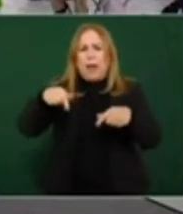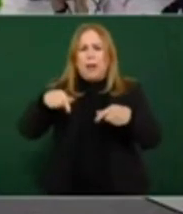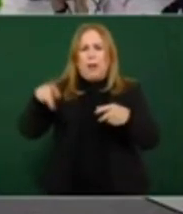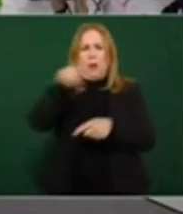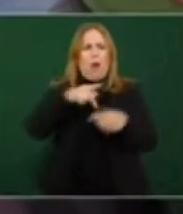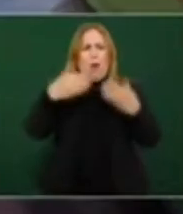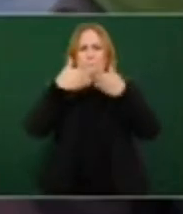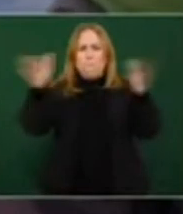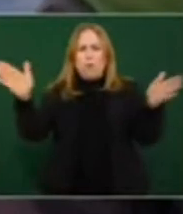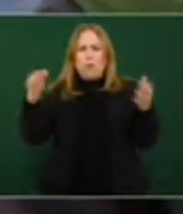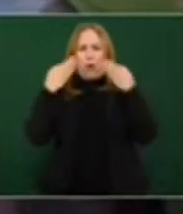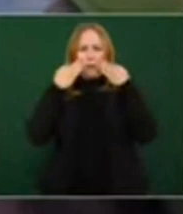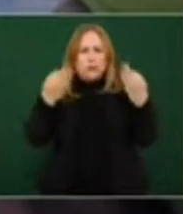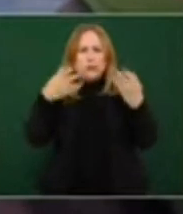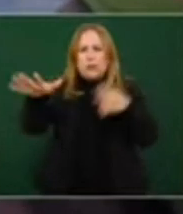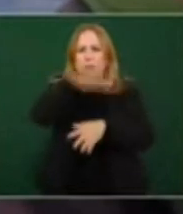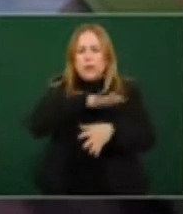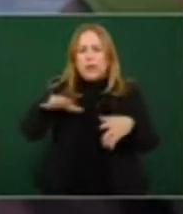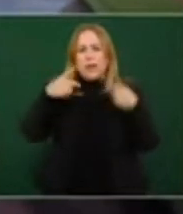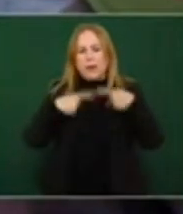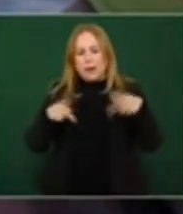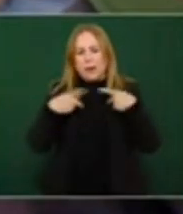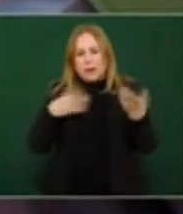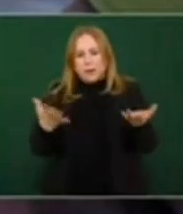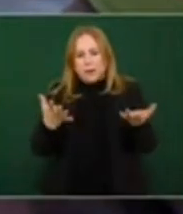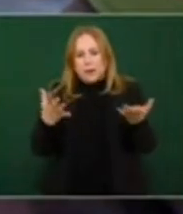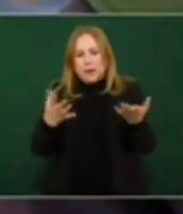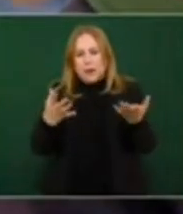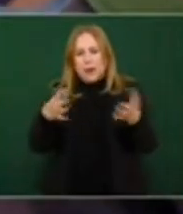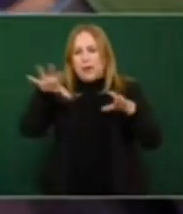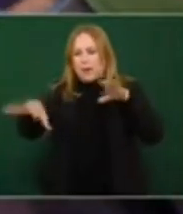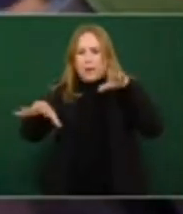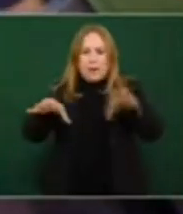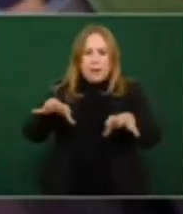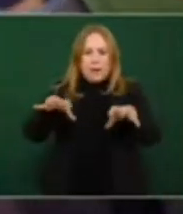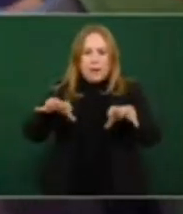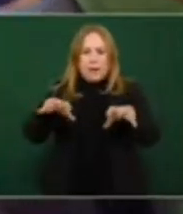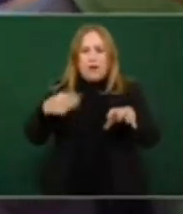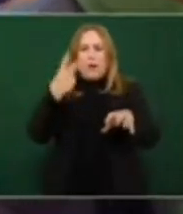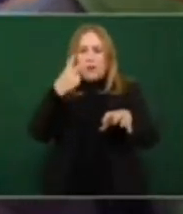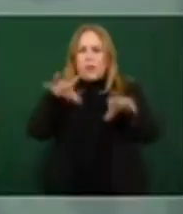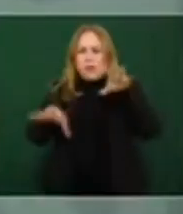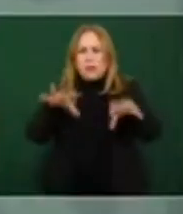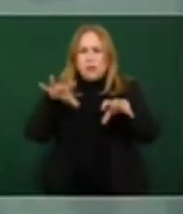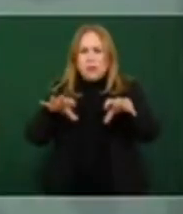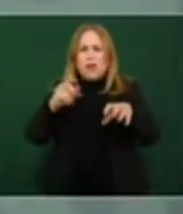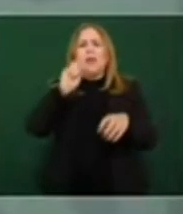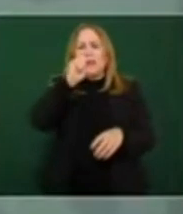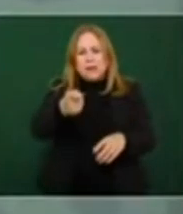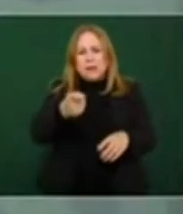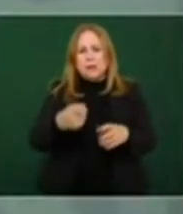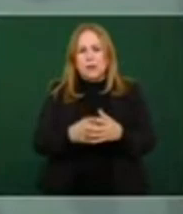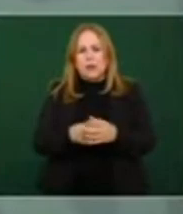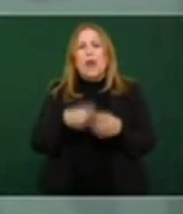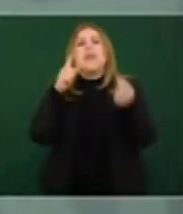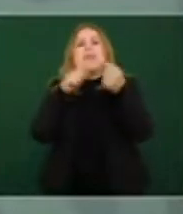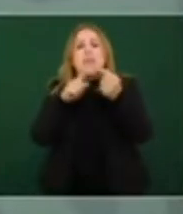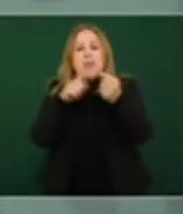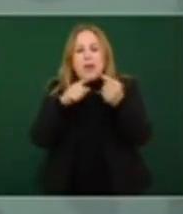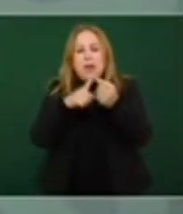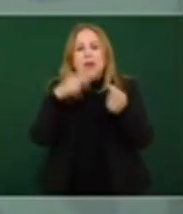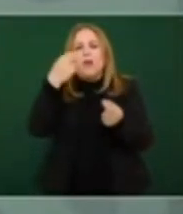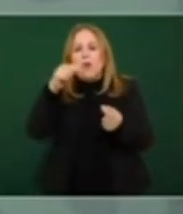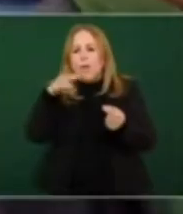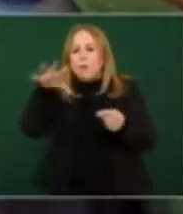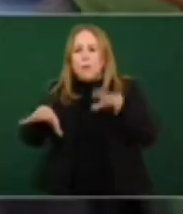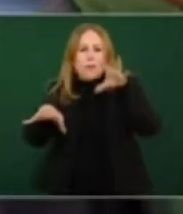También. Y cuando se refiere a que hay una pugna, ¿qué es lo que está ocurriendo? ¿Quién es…? El territorio. Es el territorio para la venta